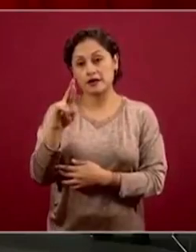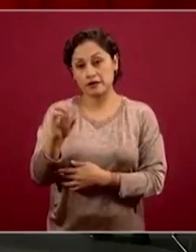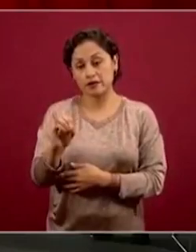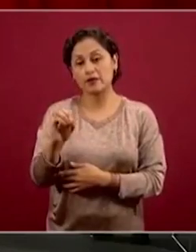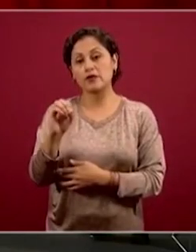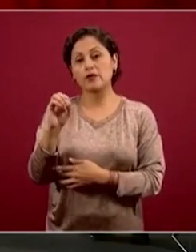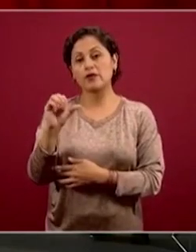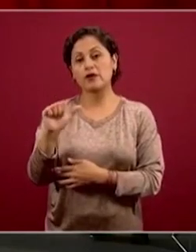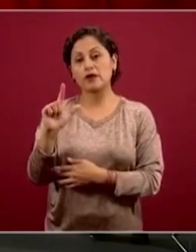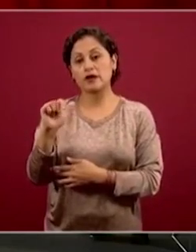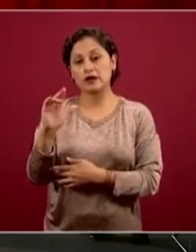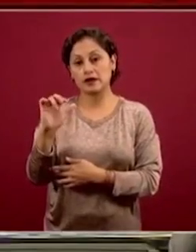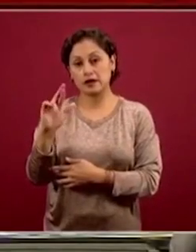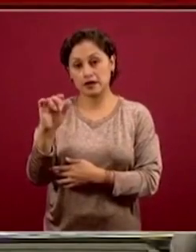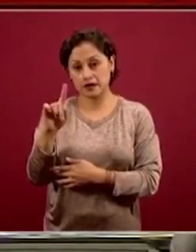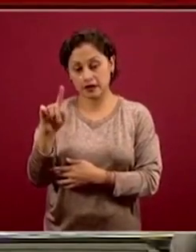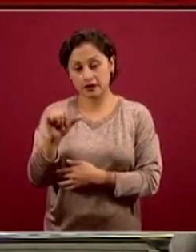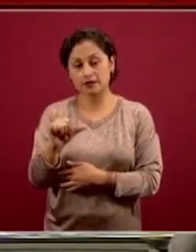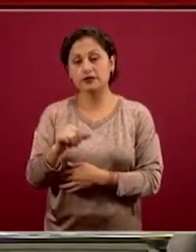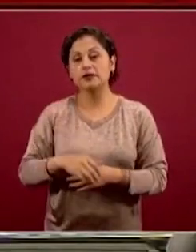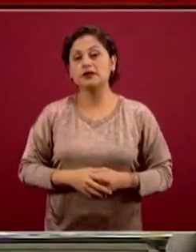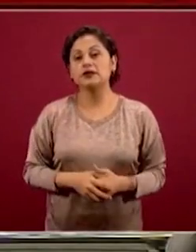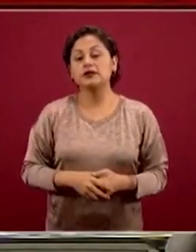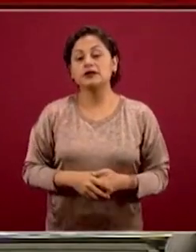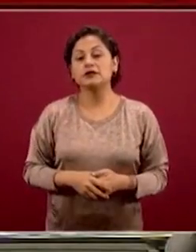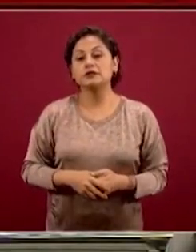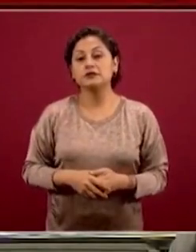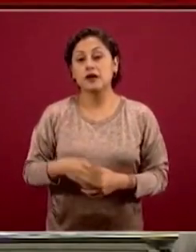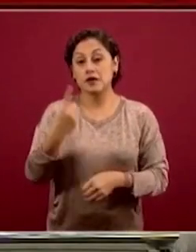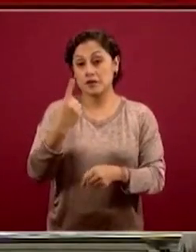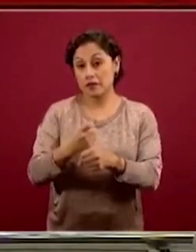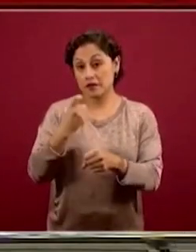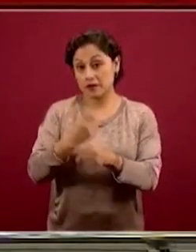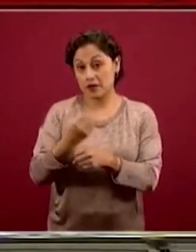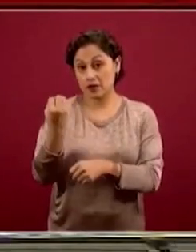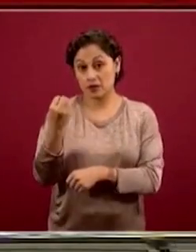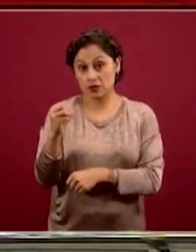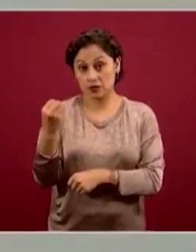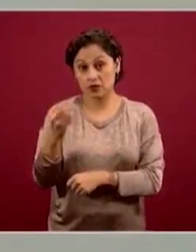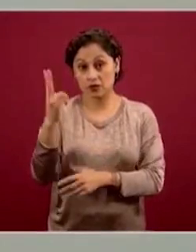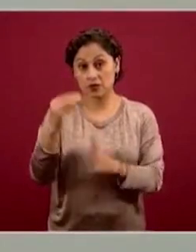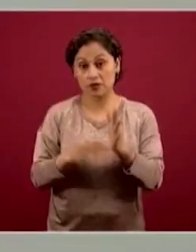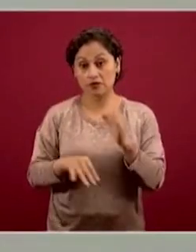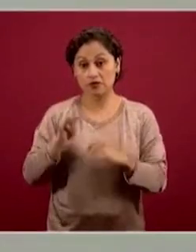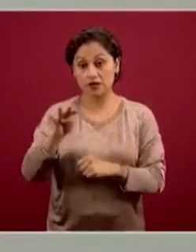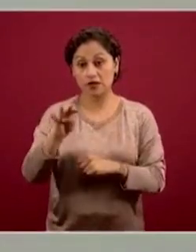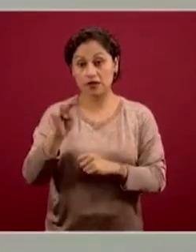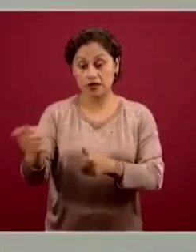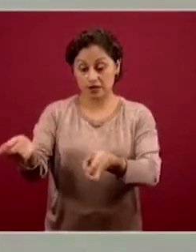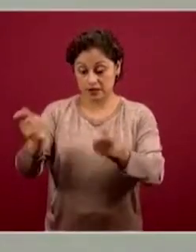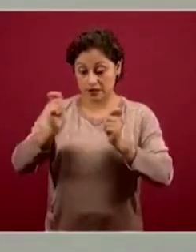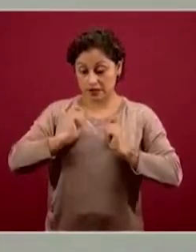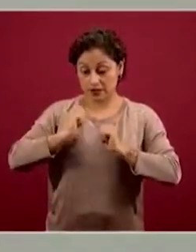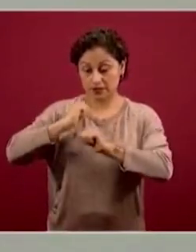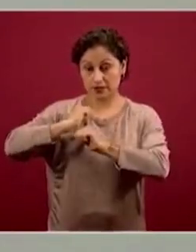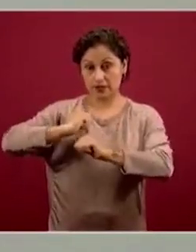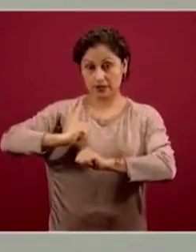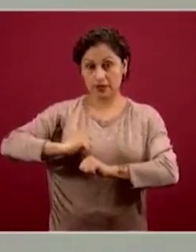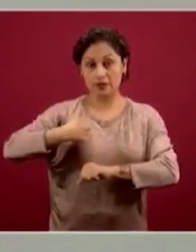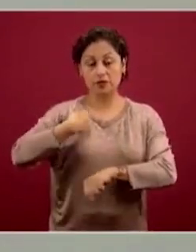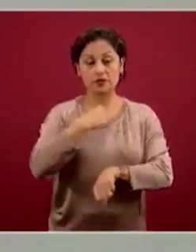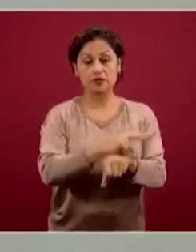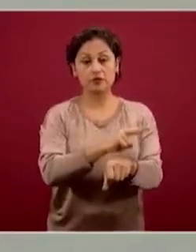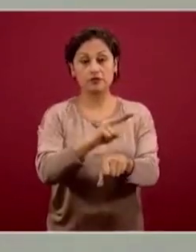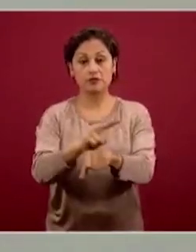Desde el 1 de octubre del 2019, comisionado como coordinador de seguridad y resguardo de inmuebles